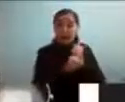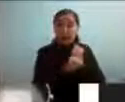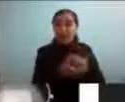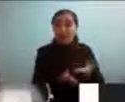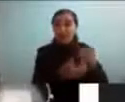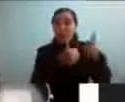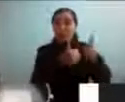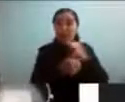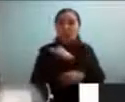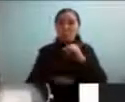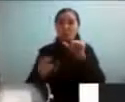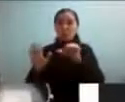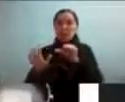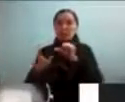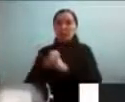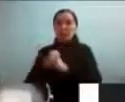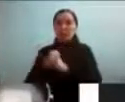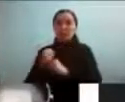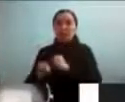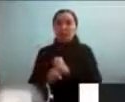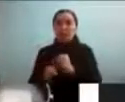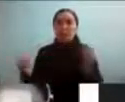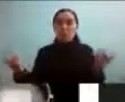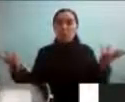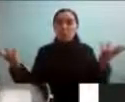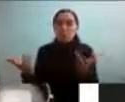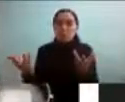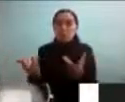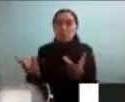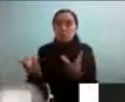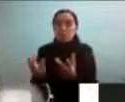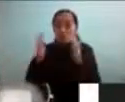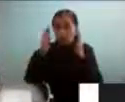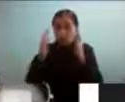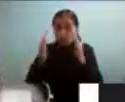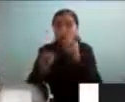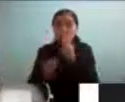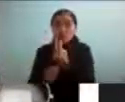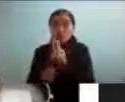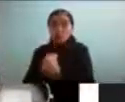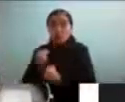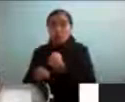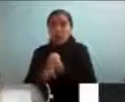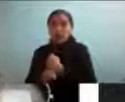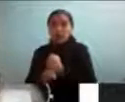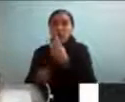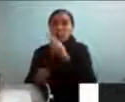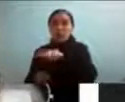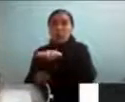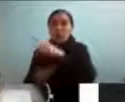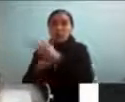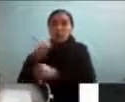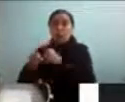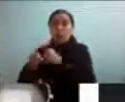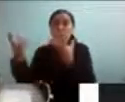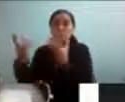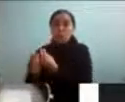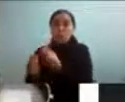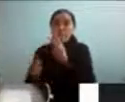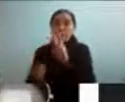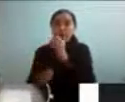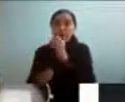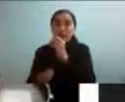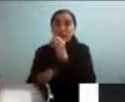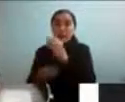años o sea tenemos cada vez menos profesionales después de los 12 menos después de los 18 menos y después de los 20 menos entonces cada